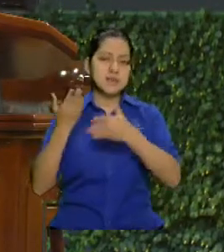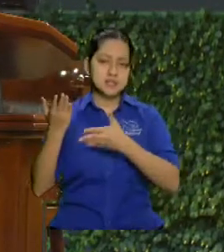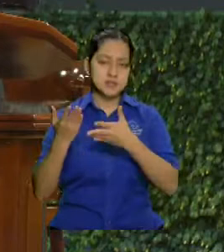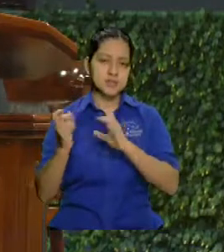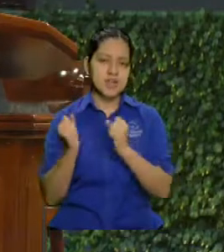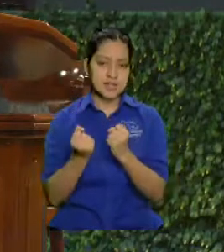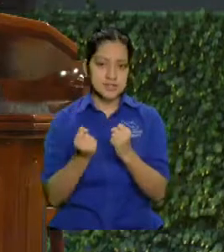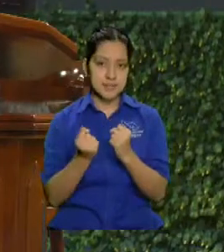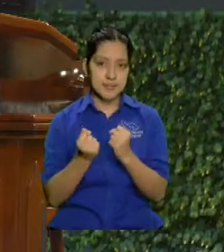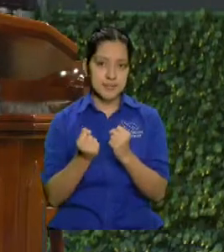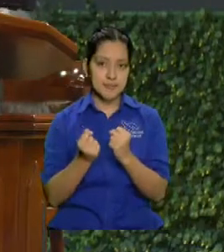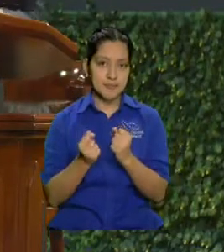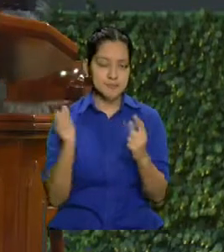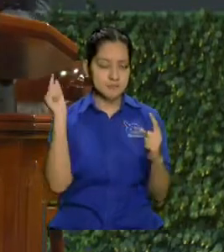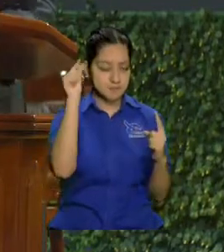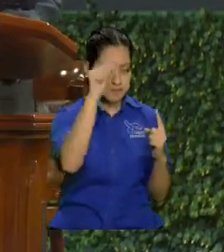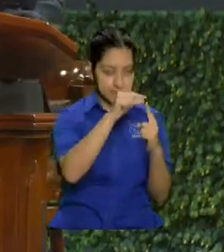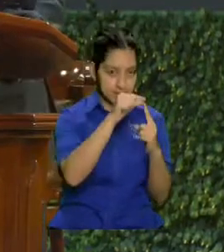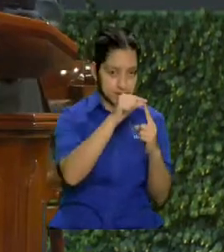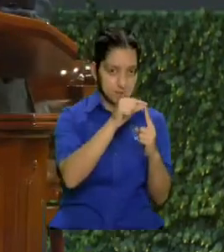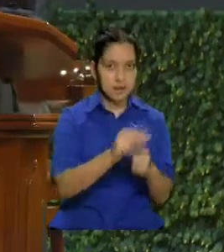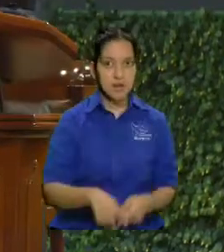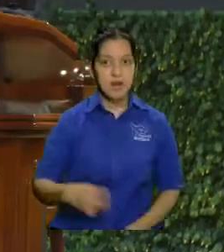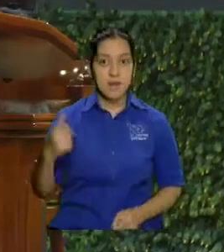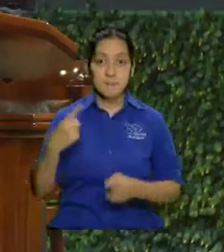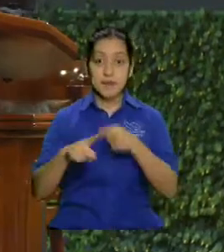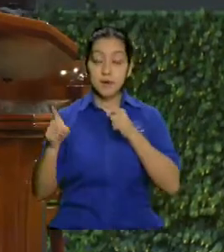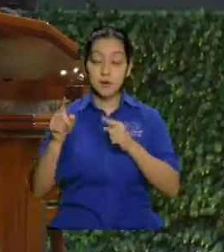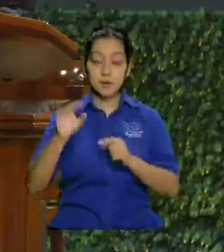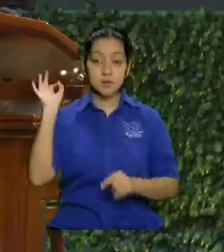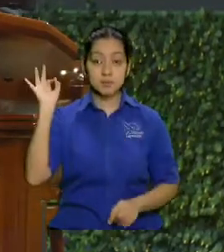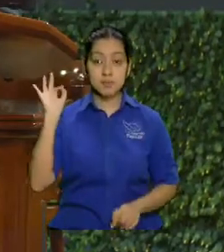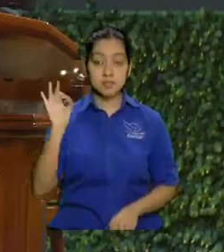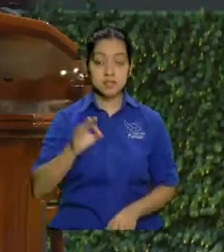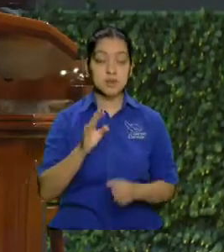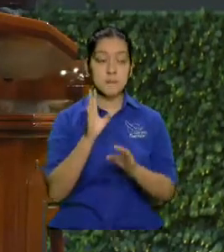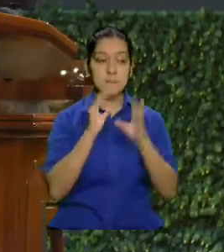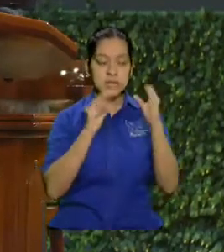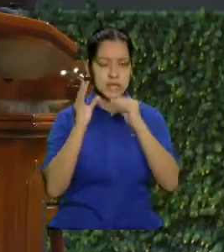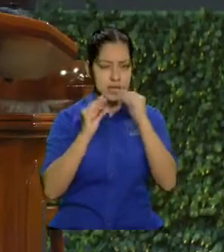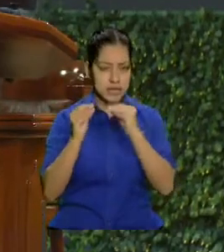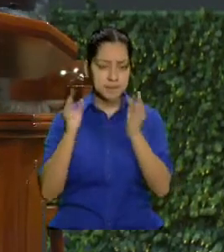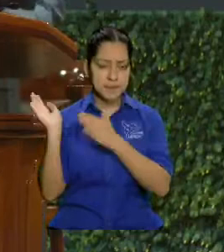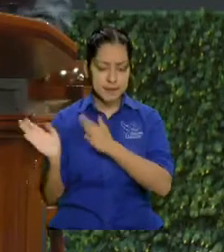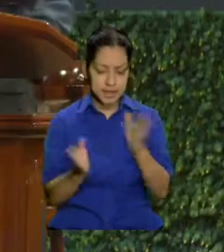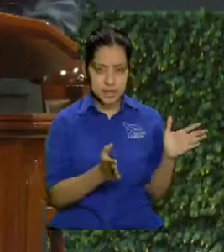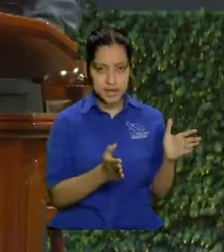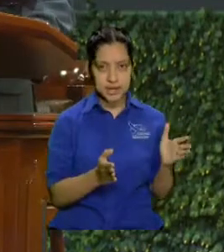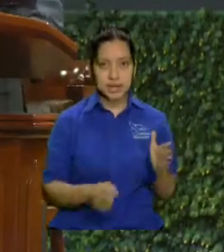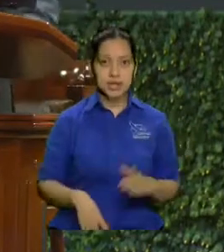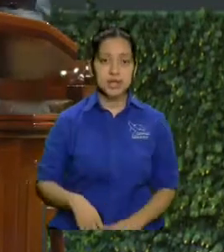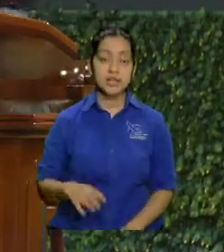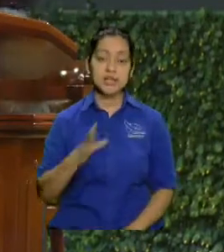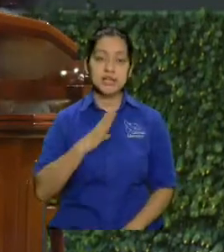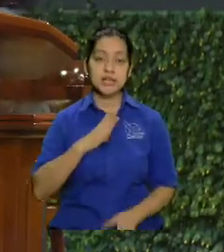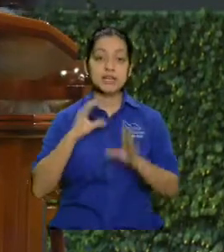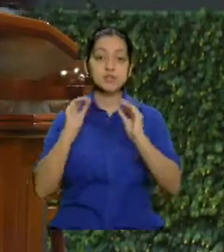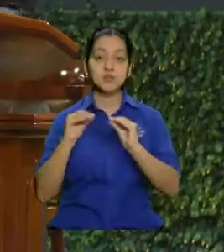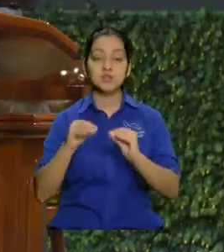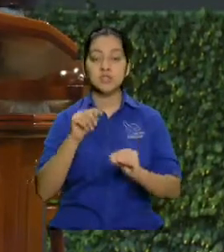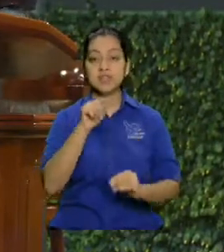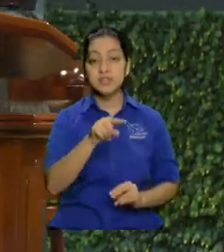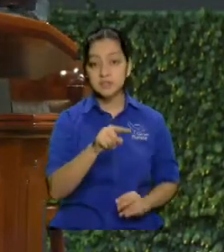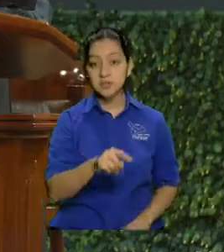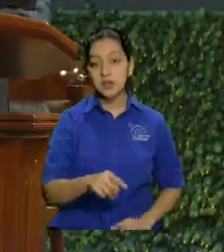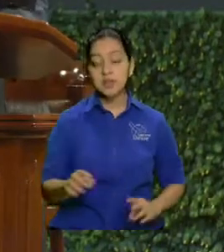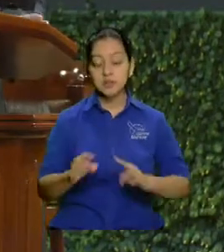específicamente. Pero ya los pastores hemos conversado, ya tienen instrucciones de ello, y así lo vamos a hacer con la ayuda del Señor